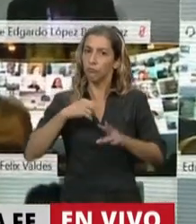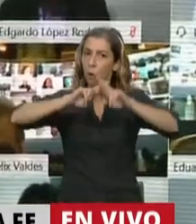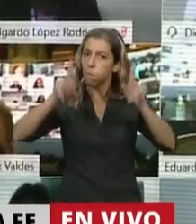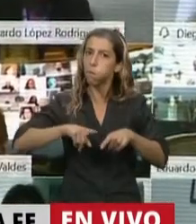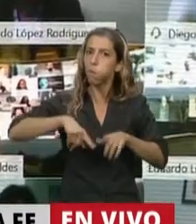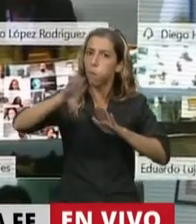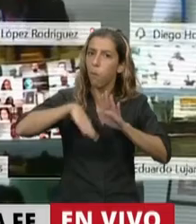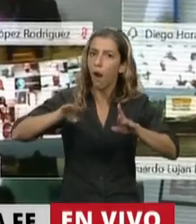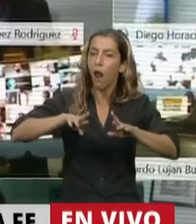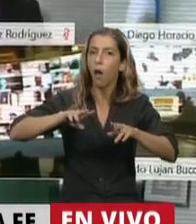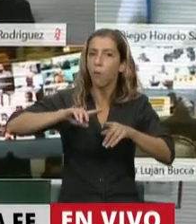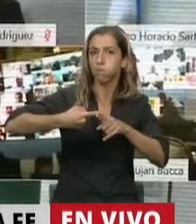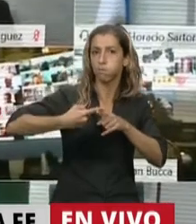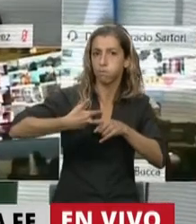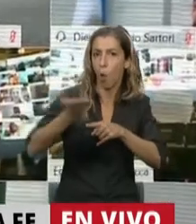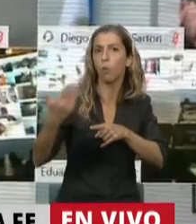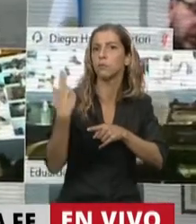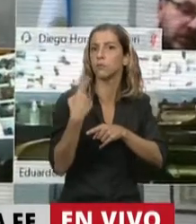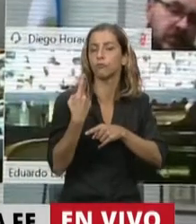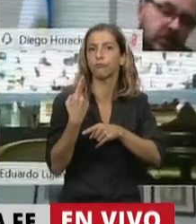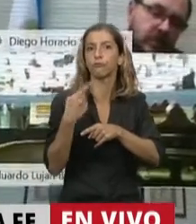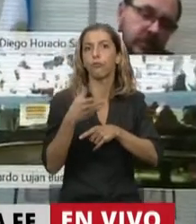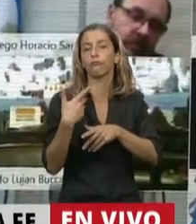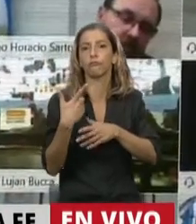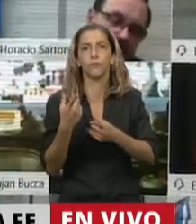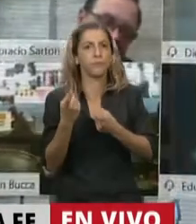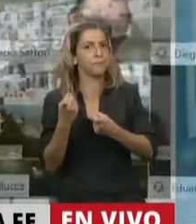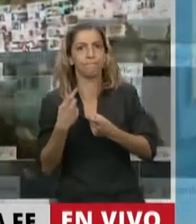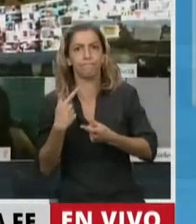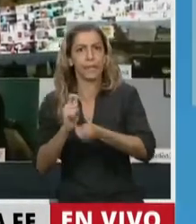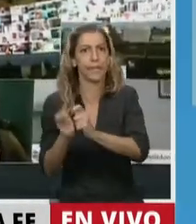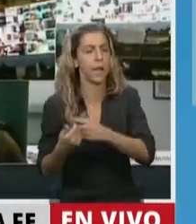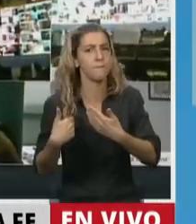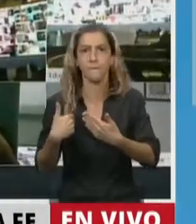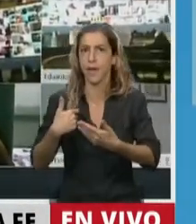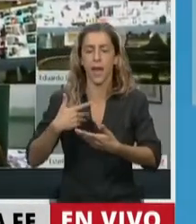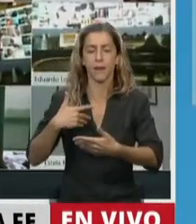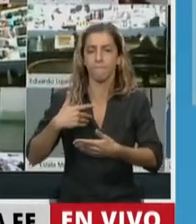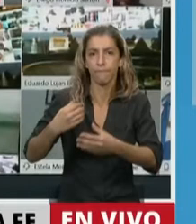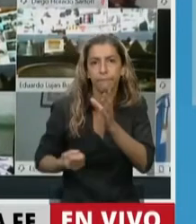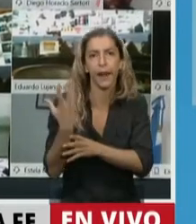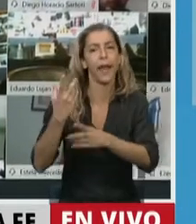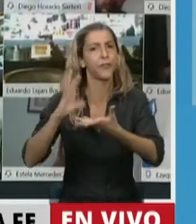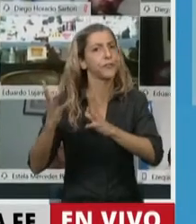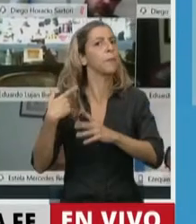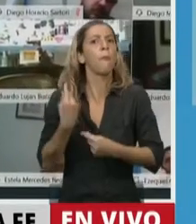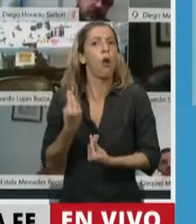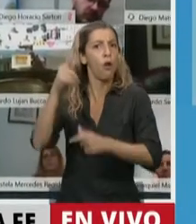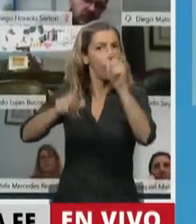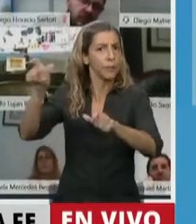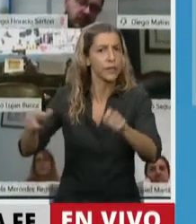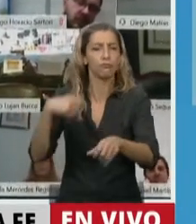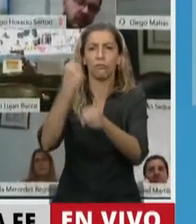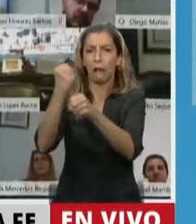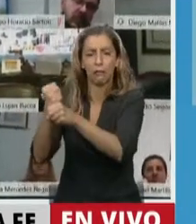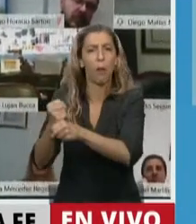y por el ciudadano de a pie, sea empresario, sea trabajador, sea profesional y sea docente, la